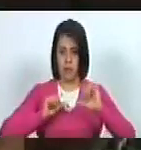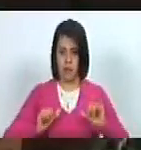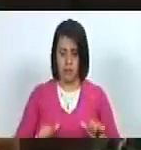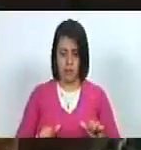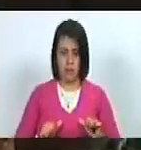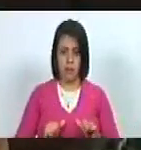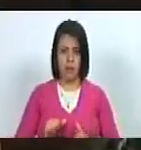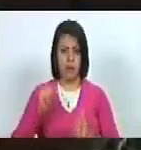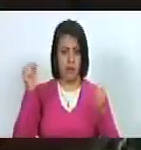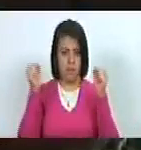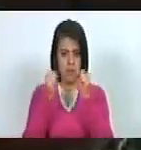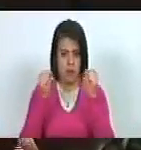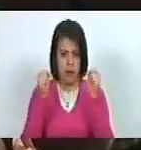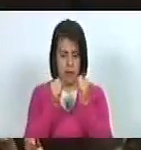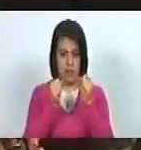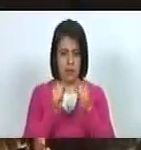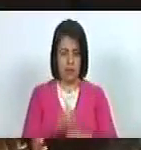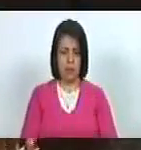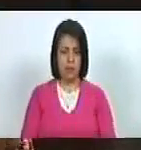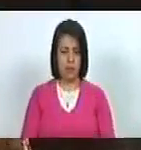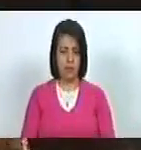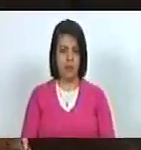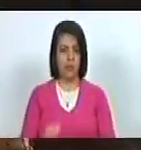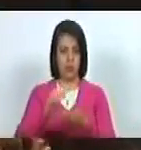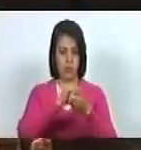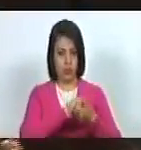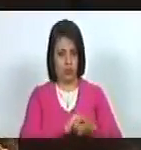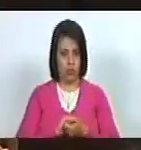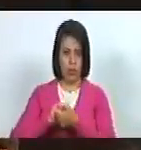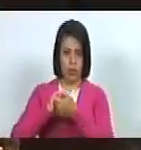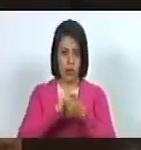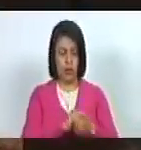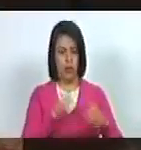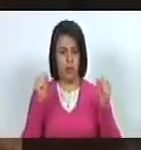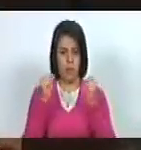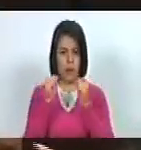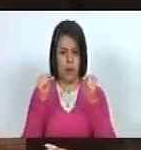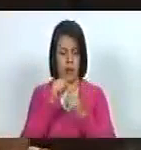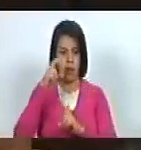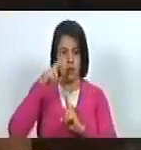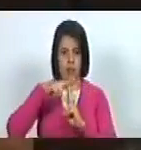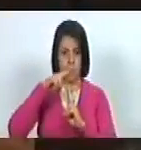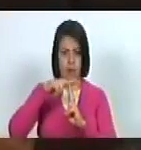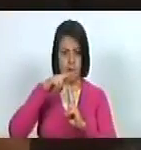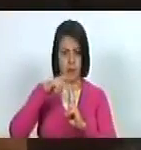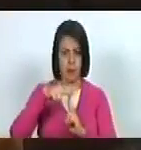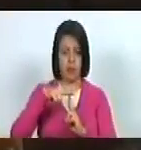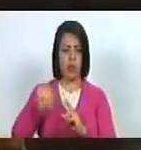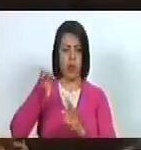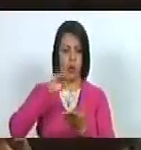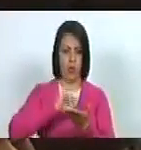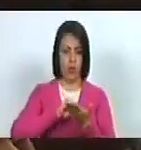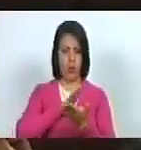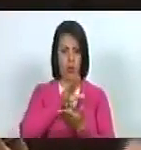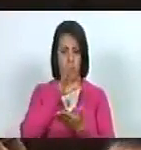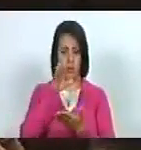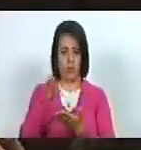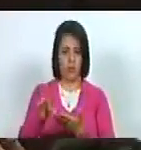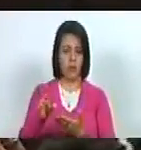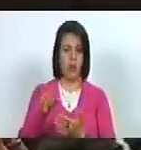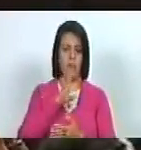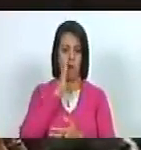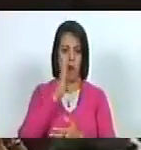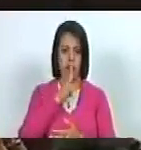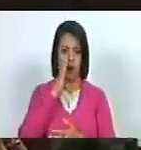Mérida Trujillo perdón Mérida Táchira retornando nuevamente por